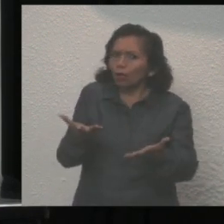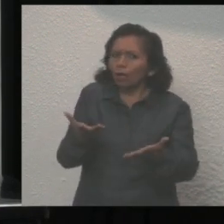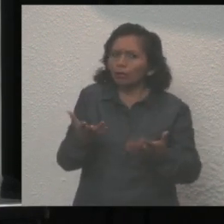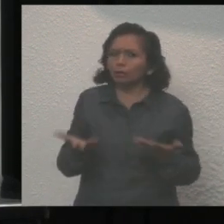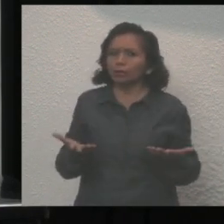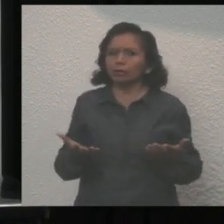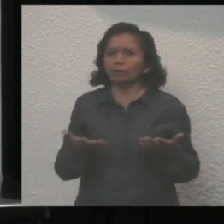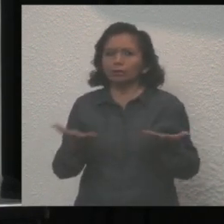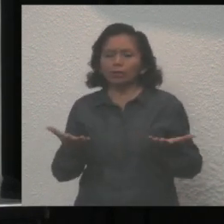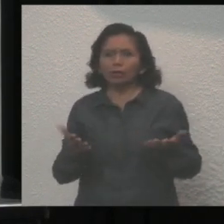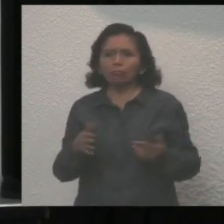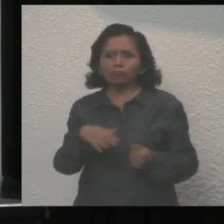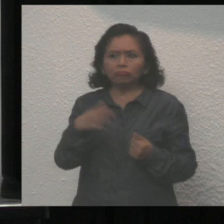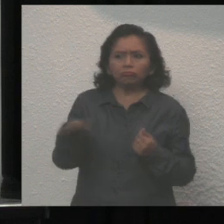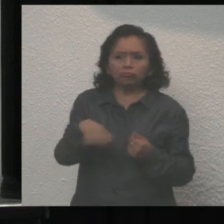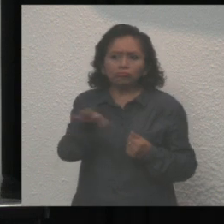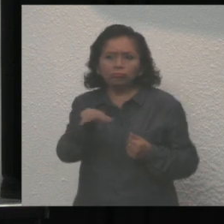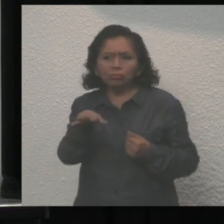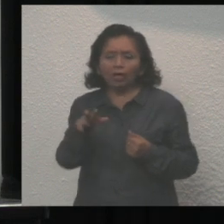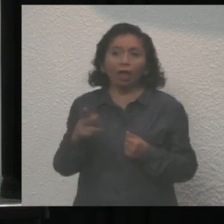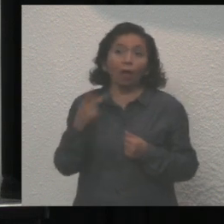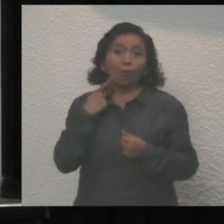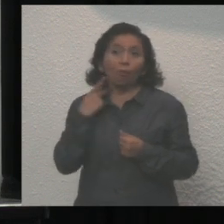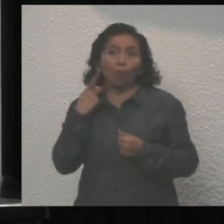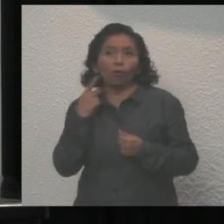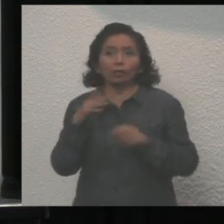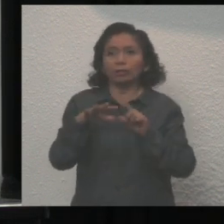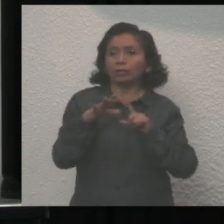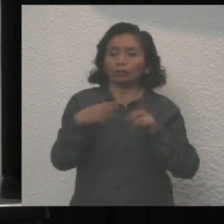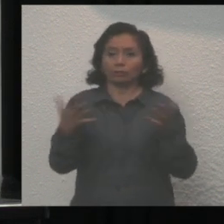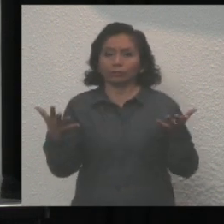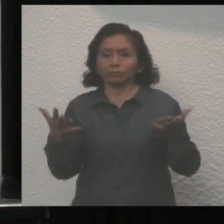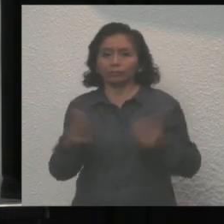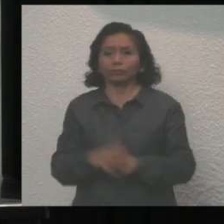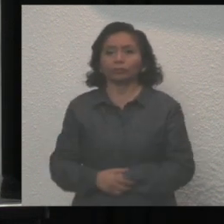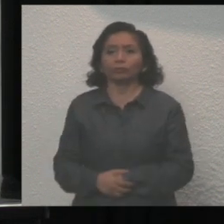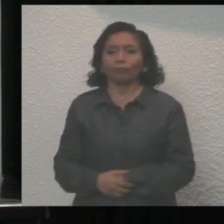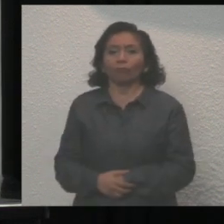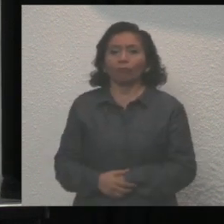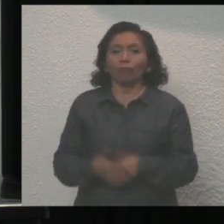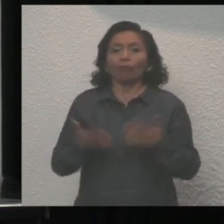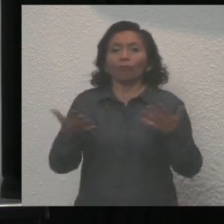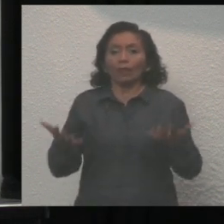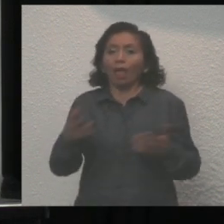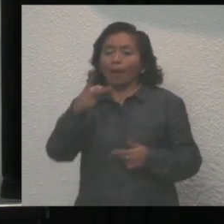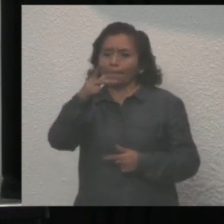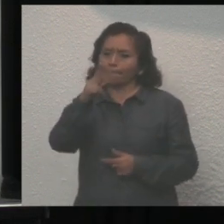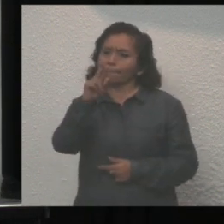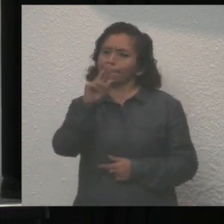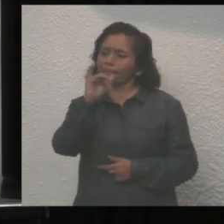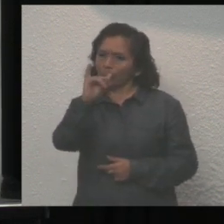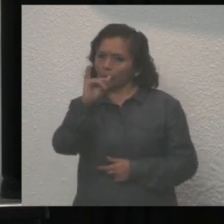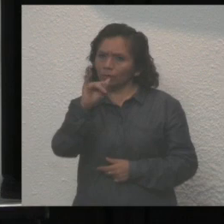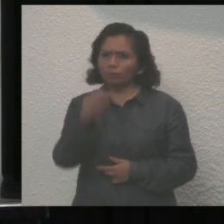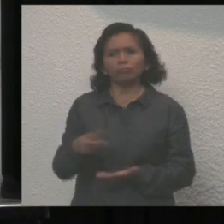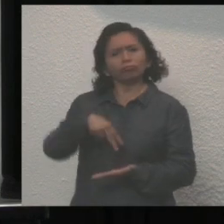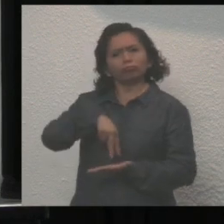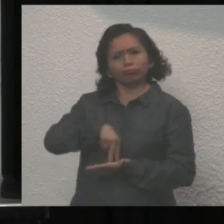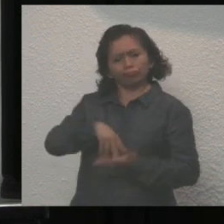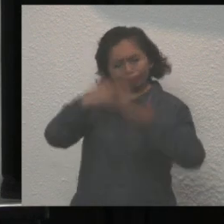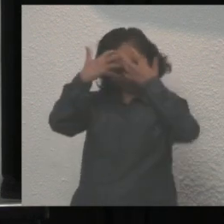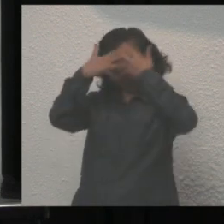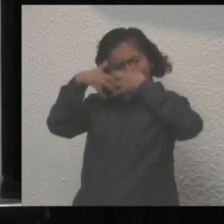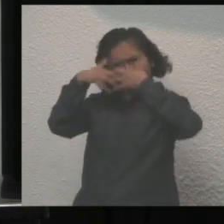elocuentes que buscan posicionamiento político-electoral. En el PRI, asumimos una postura crítica,